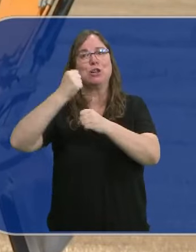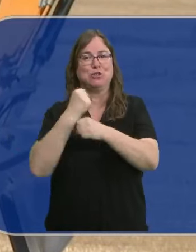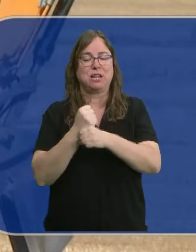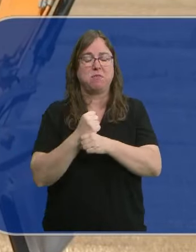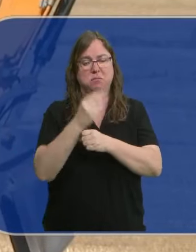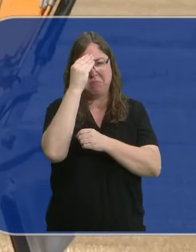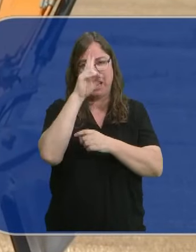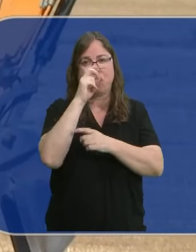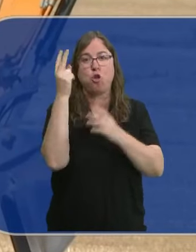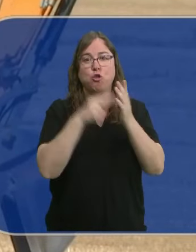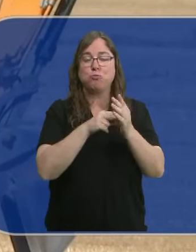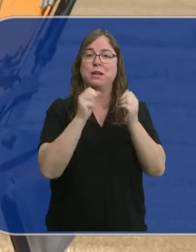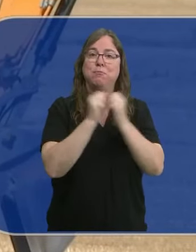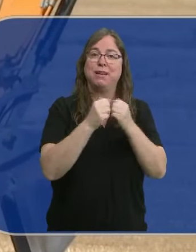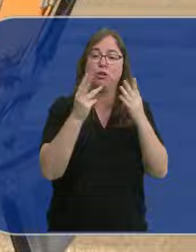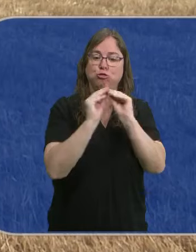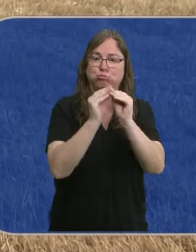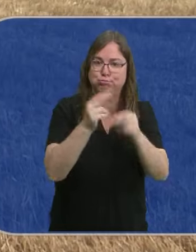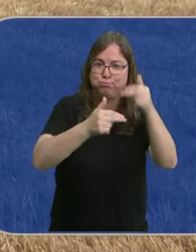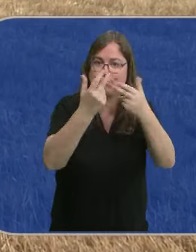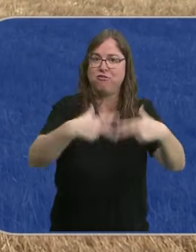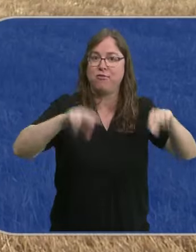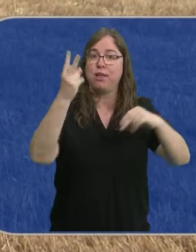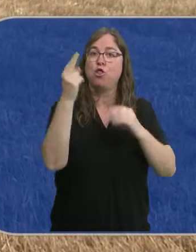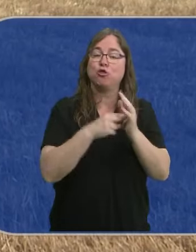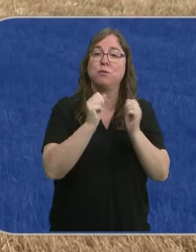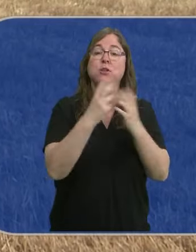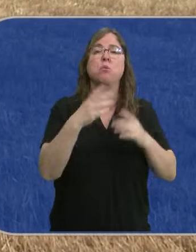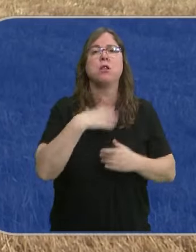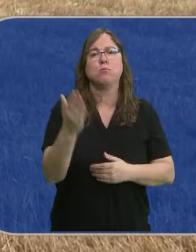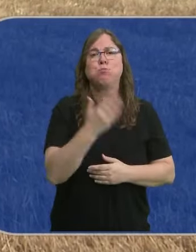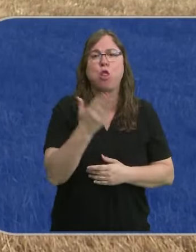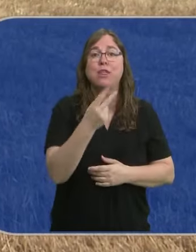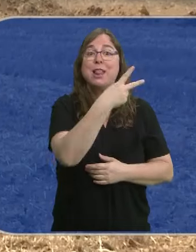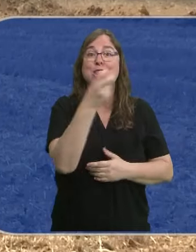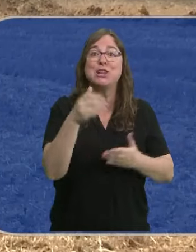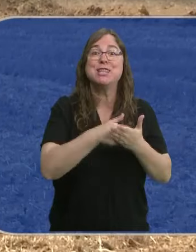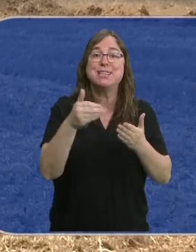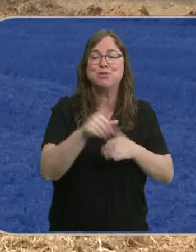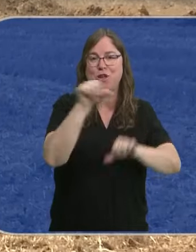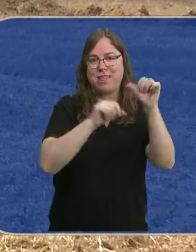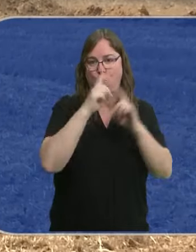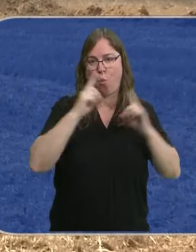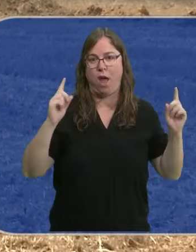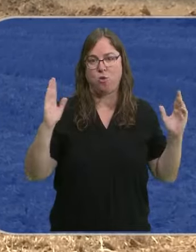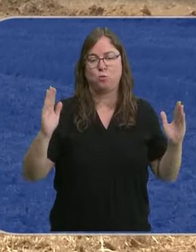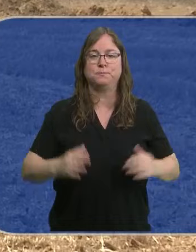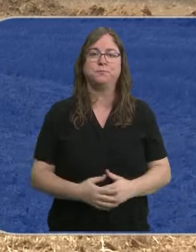Estiman que en 2028, cuando finalice por completo su construcción, lleguen a producir 200 millones de litros de aceite anuales.